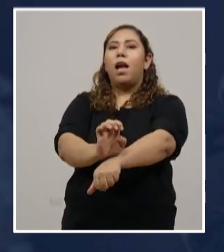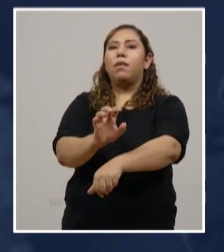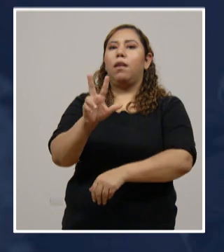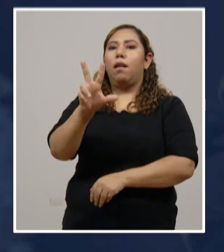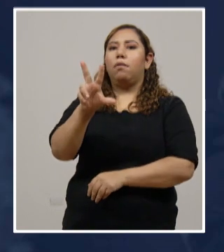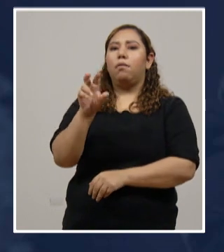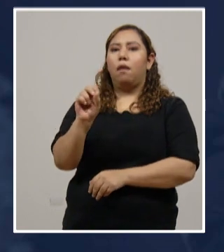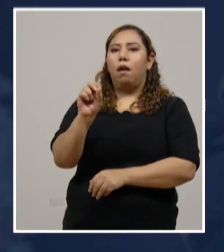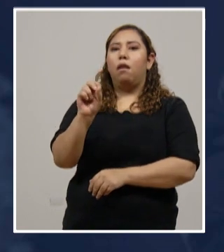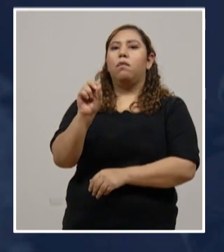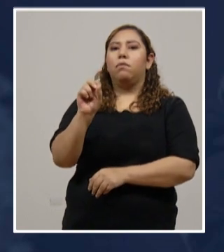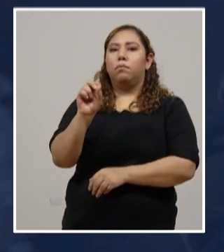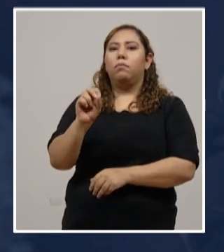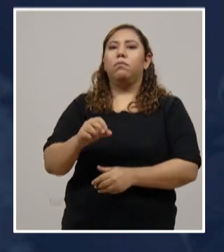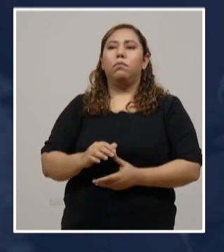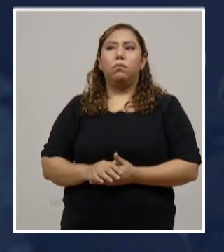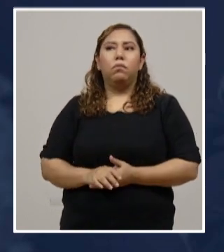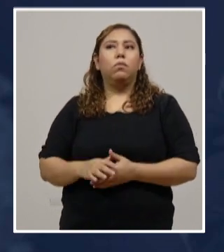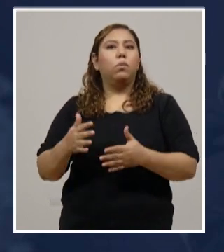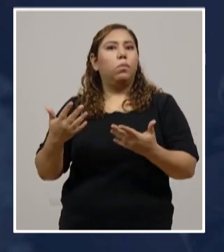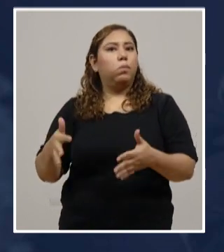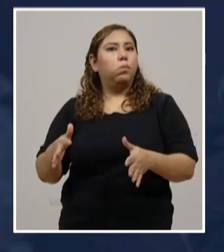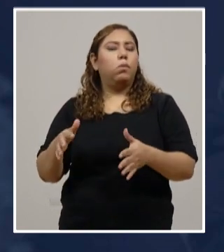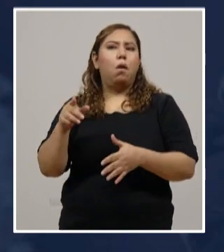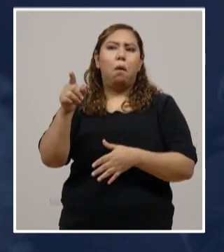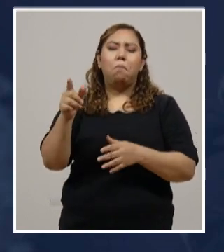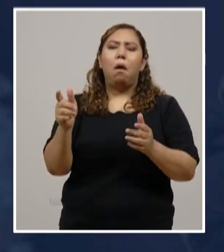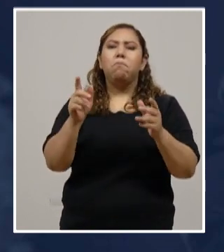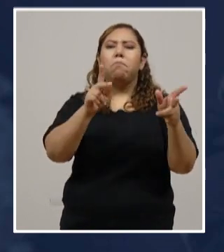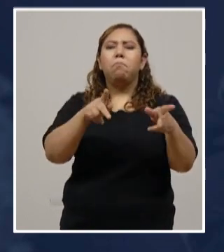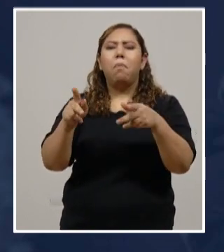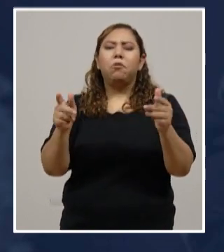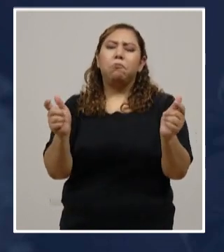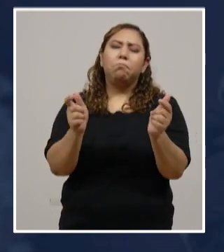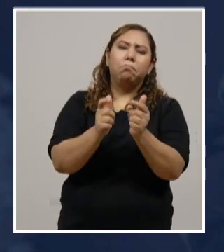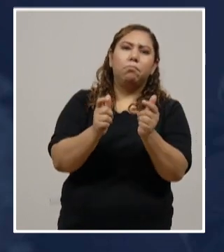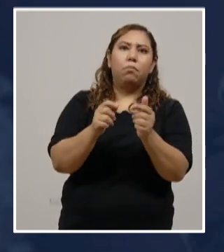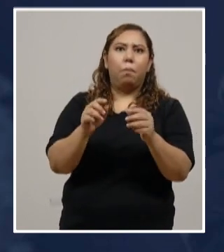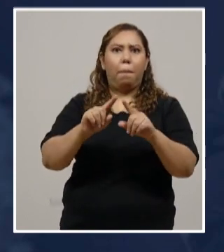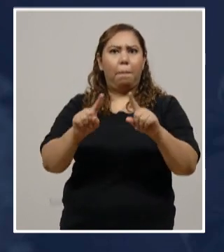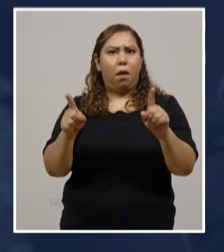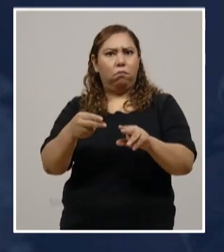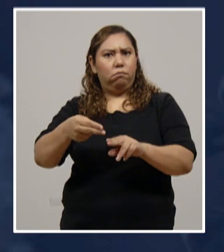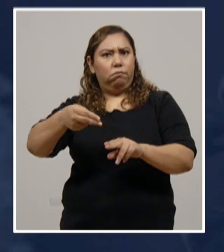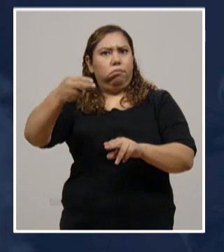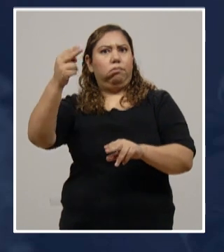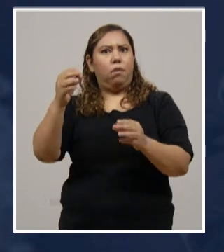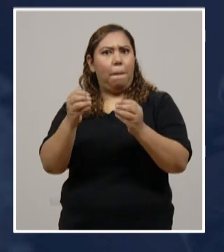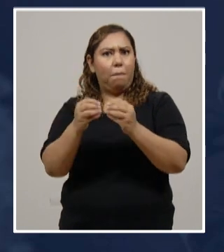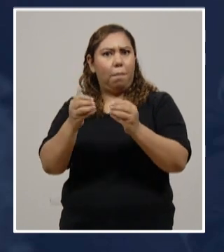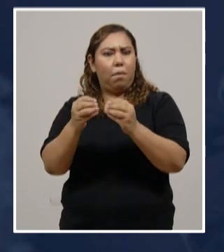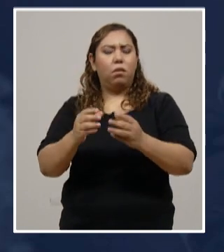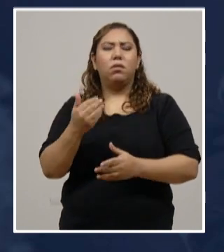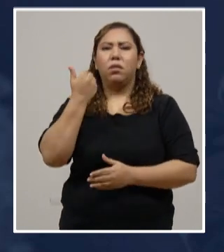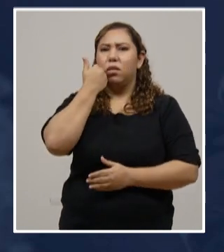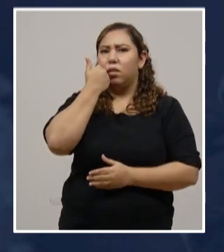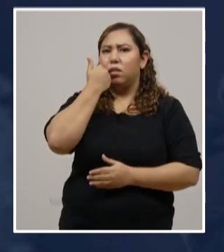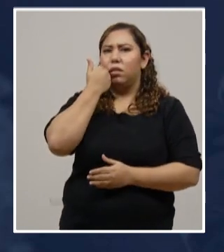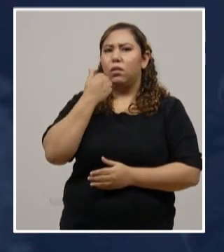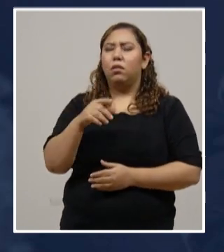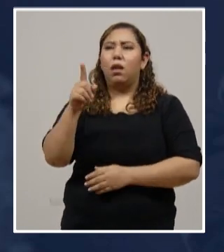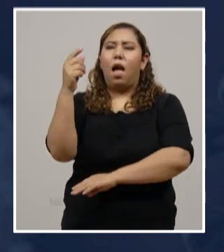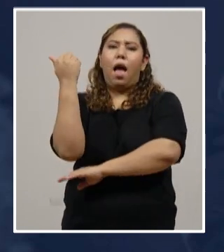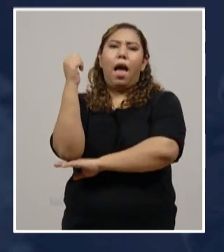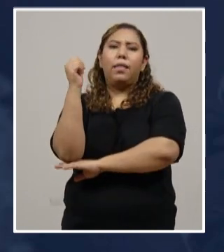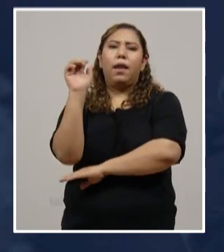30 casos. Son departamentos con menor población, pero con un número más elevado de casos. Luego vemos a lo que es Atlántida